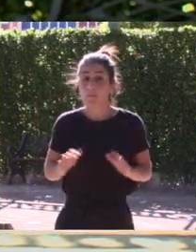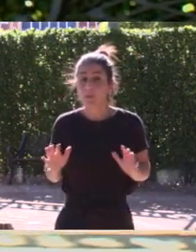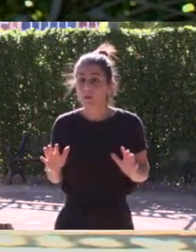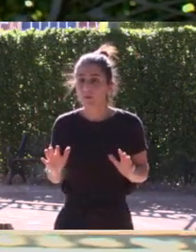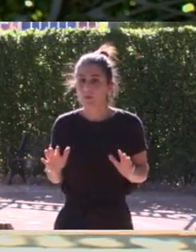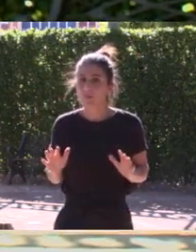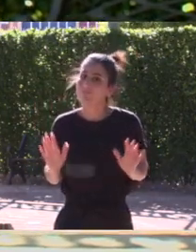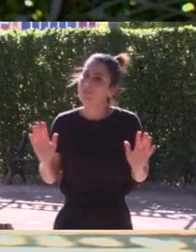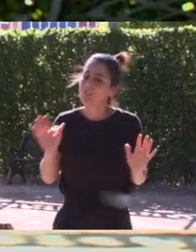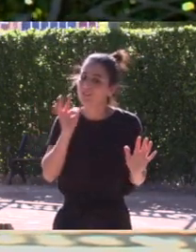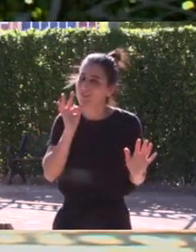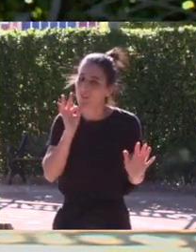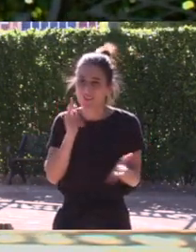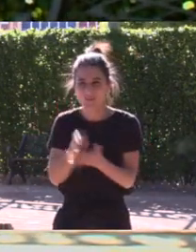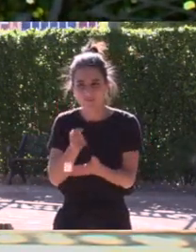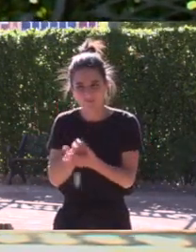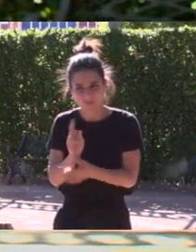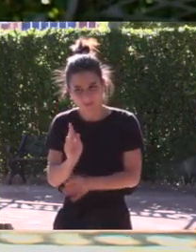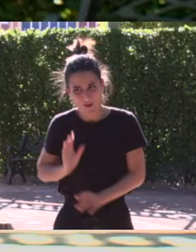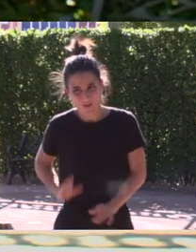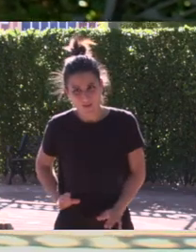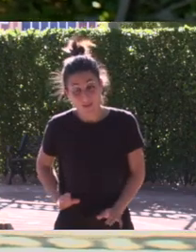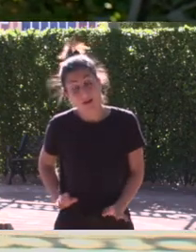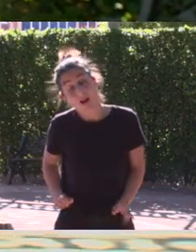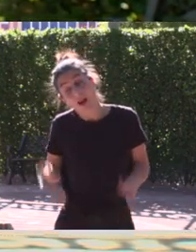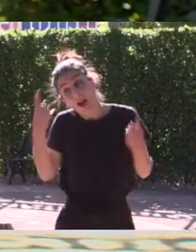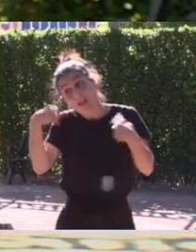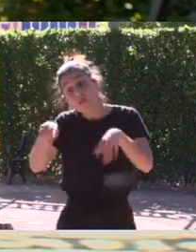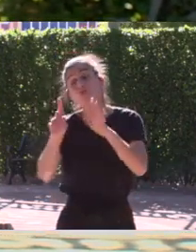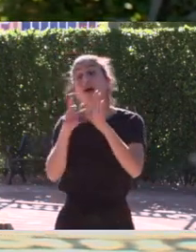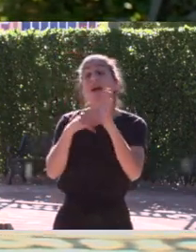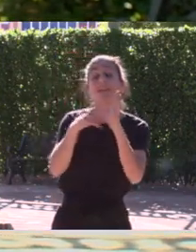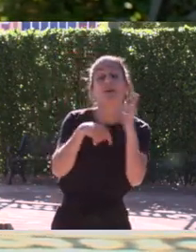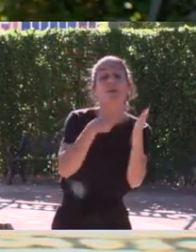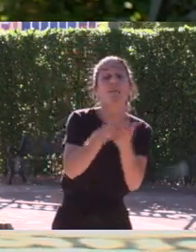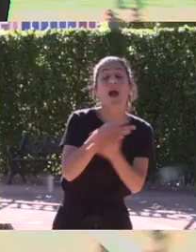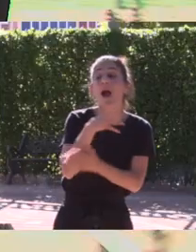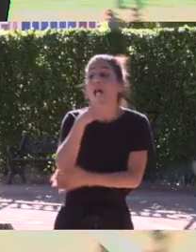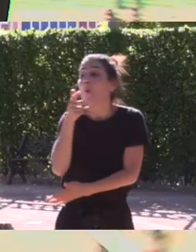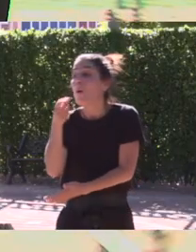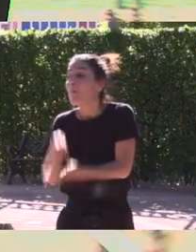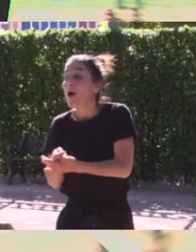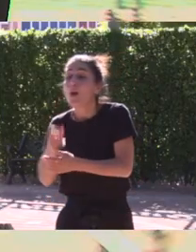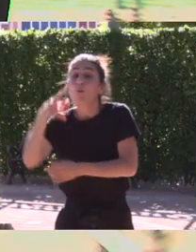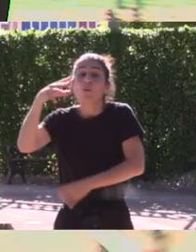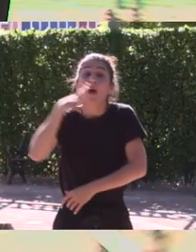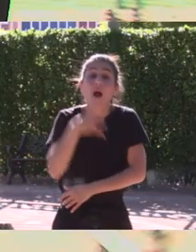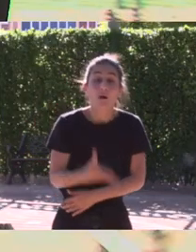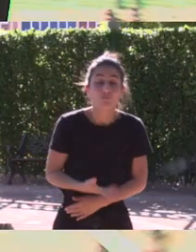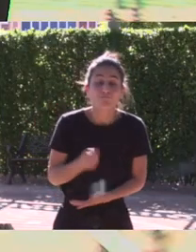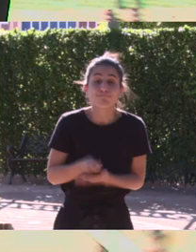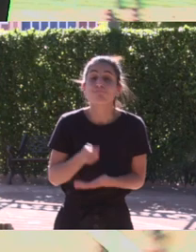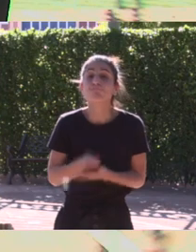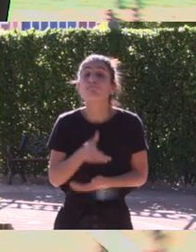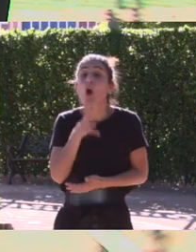pero mientras tanto no te pagamos el sueldo vete tú a saber cómo pagas el alquiler cómo pagas la luz cómo pagas el agua cómo pagas